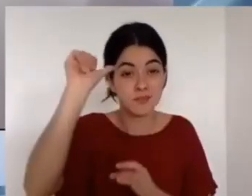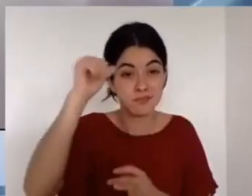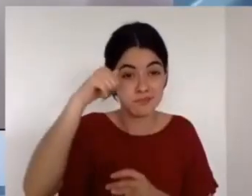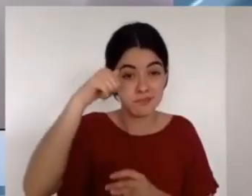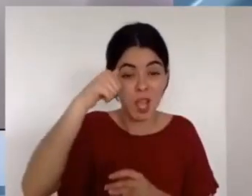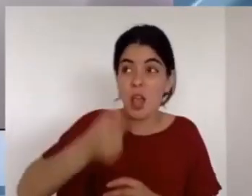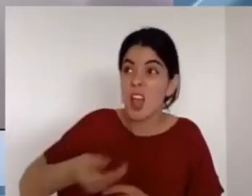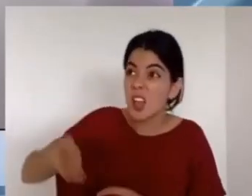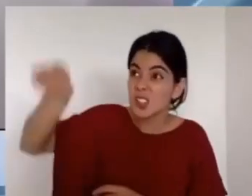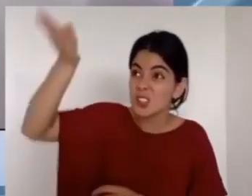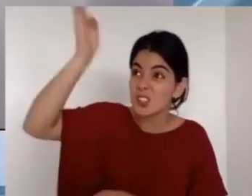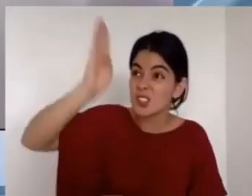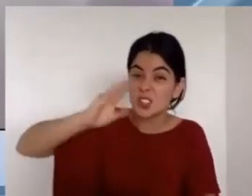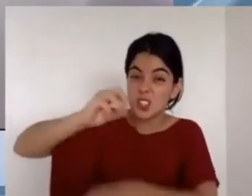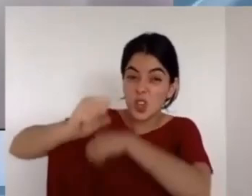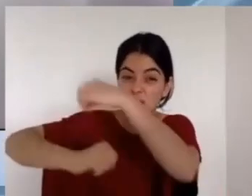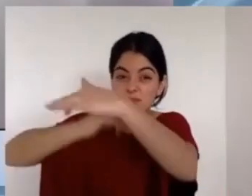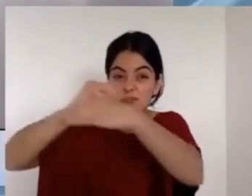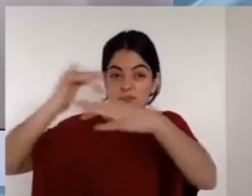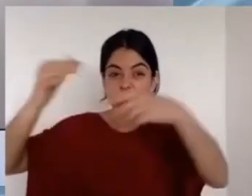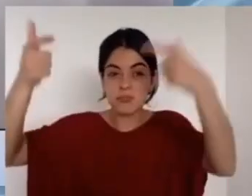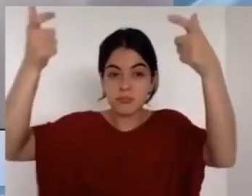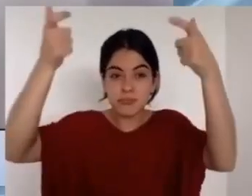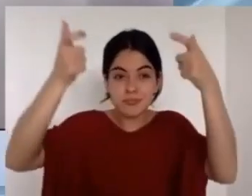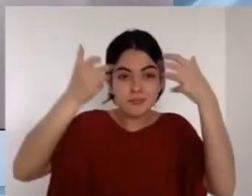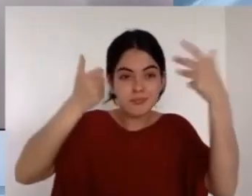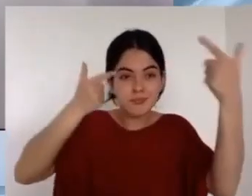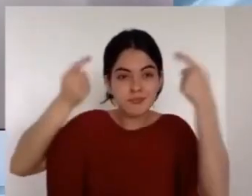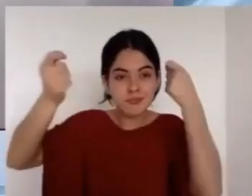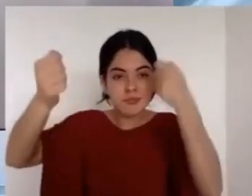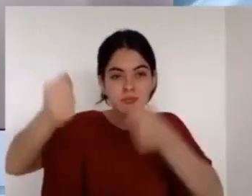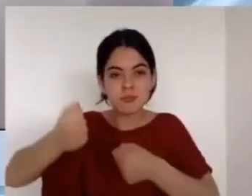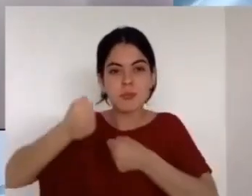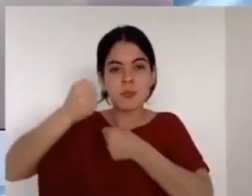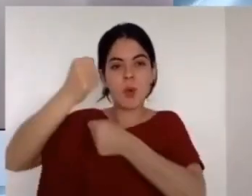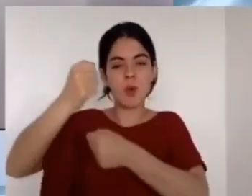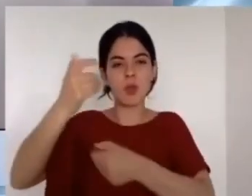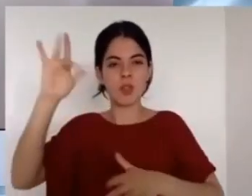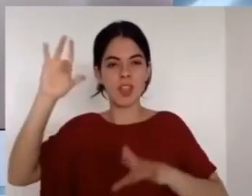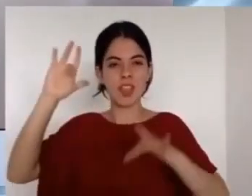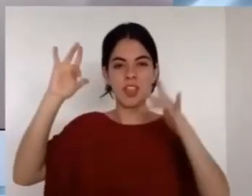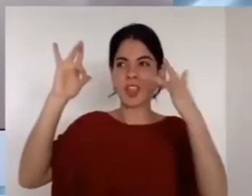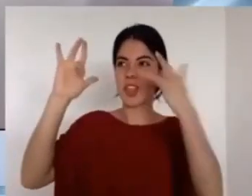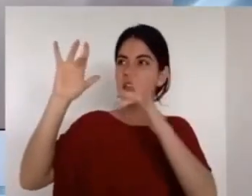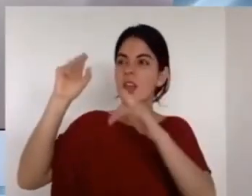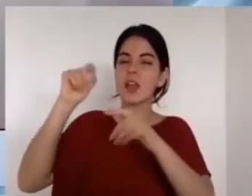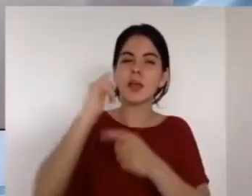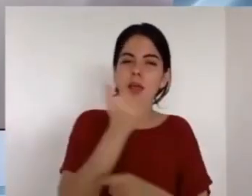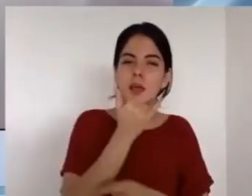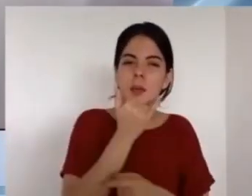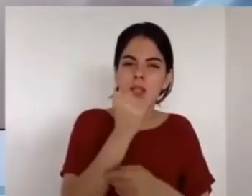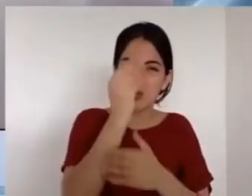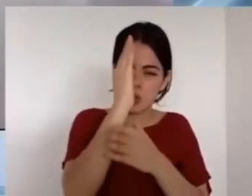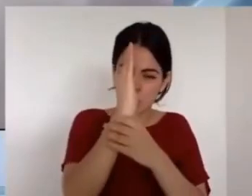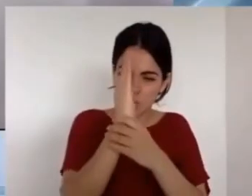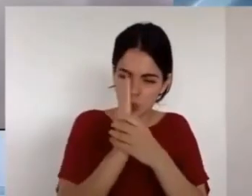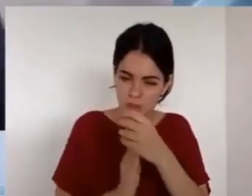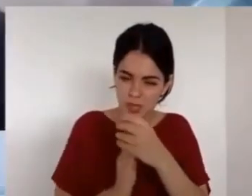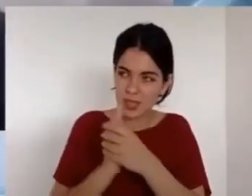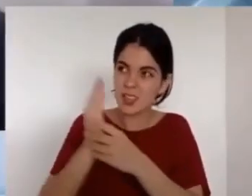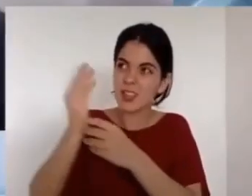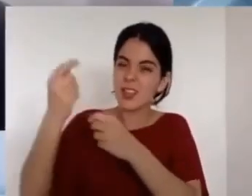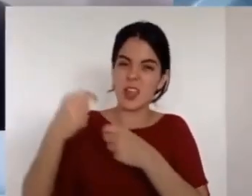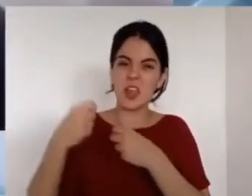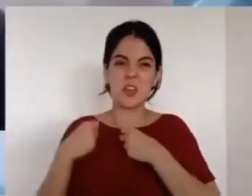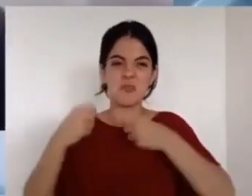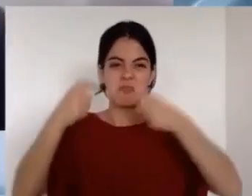nos dio ejemplo. Él se hizo obediente hasta la muerte, muerte de cruz. Pero